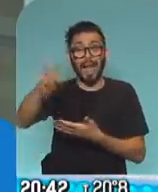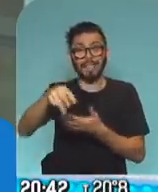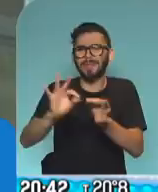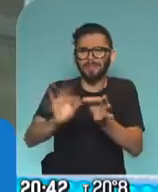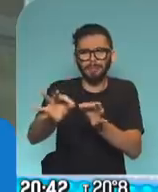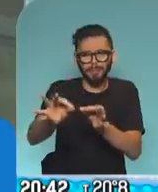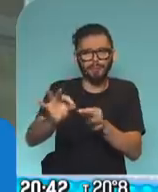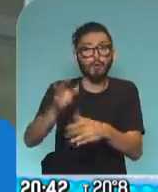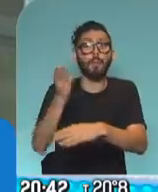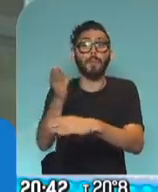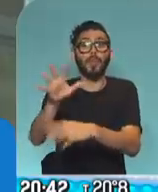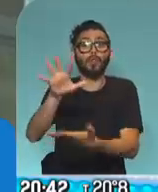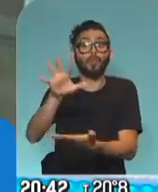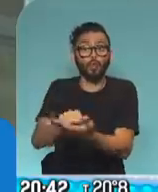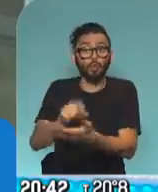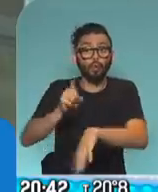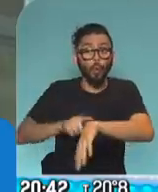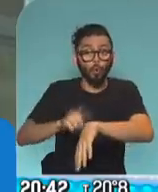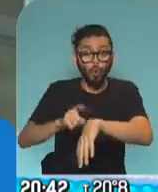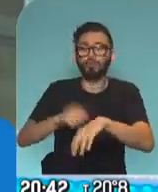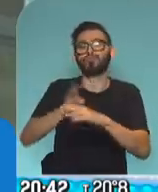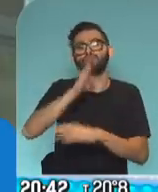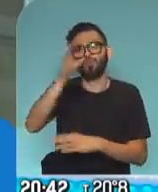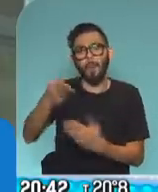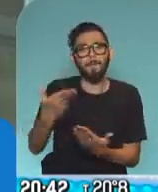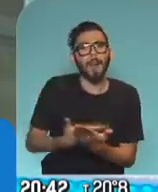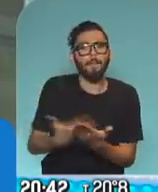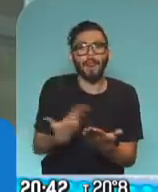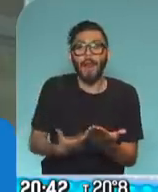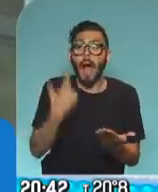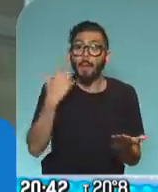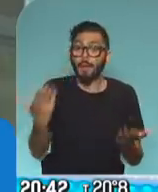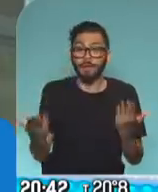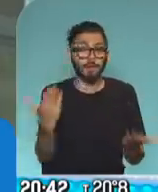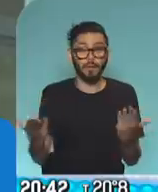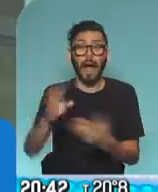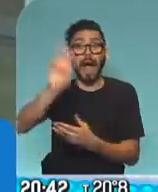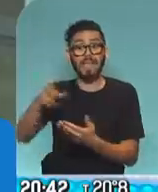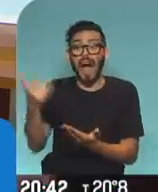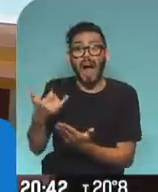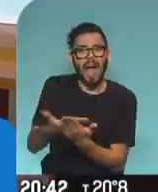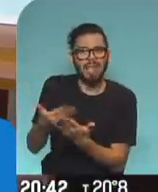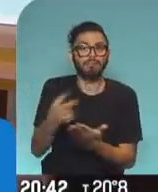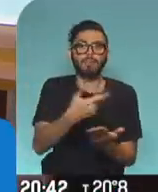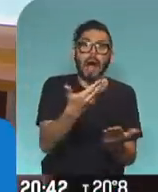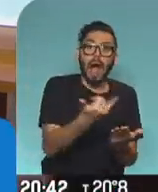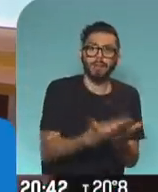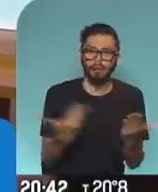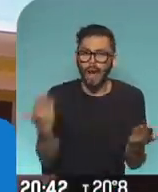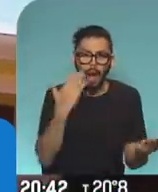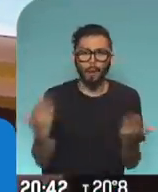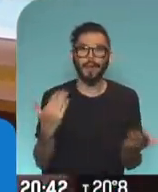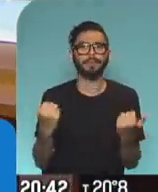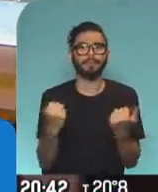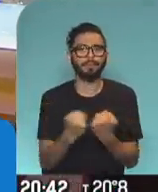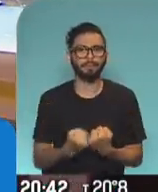los papeles o simplemente acercarse y ver qué hay en la oficina, para ver qué tenemos nosotros para poder tramitar su pensión. Es muy importante que tenga